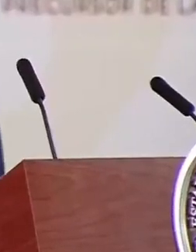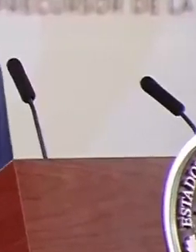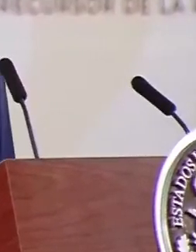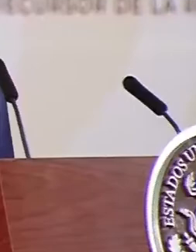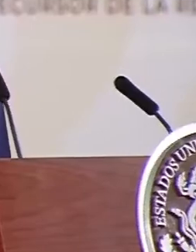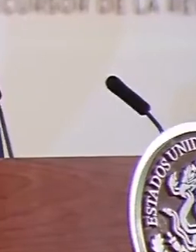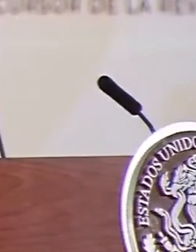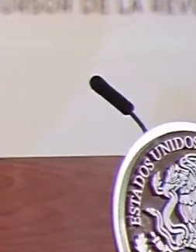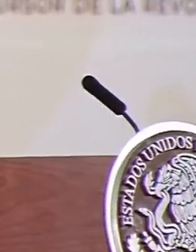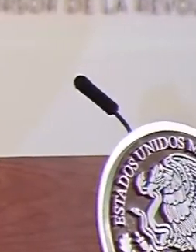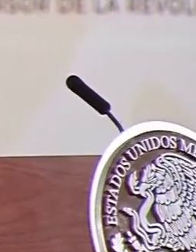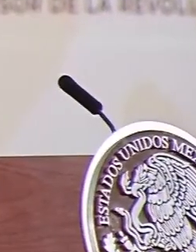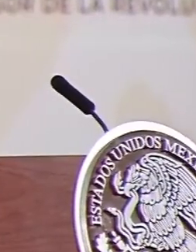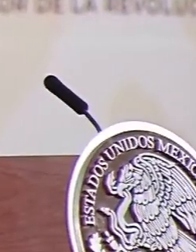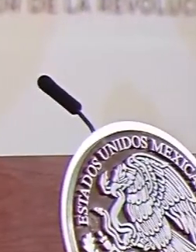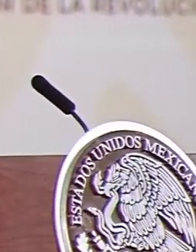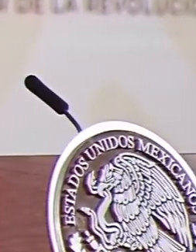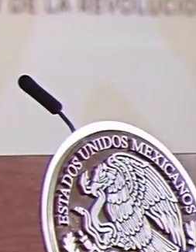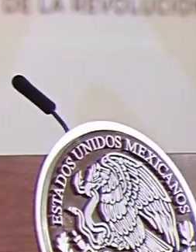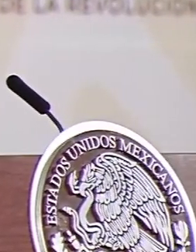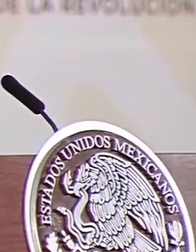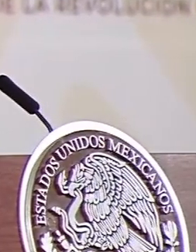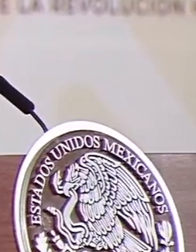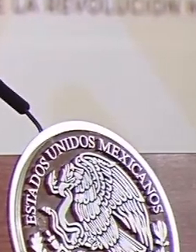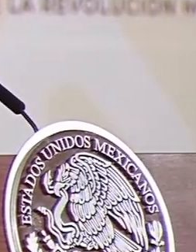prestigio,